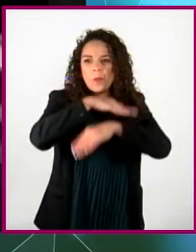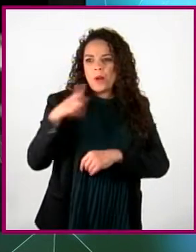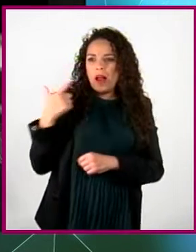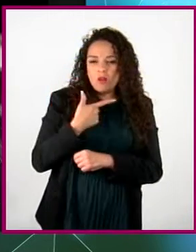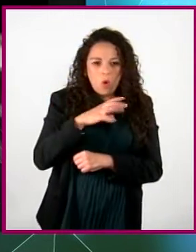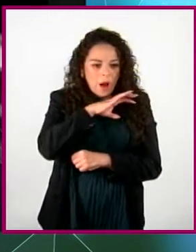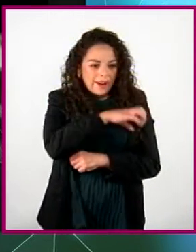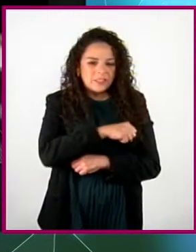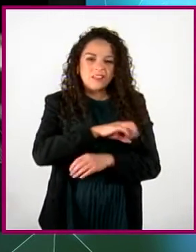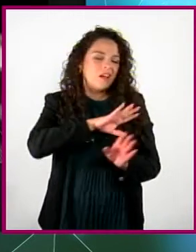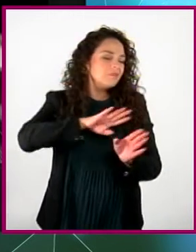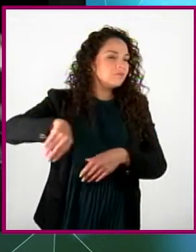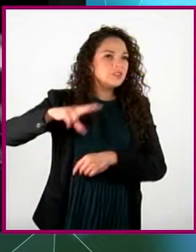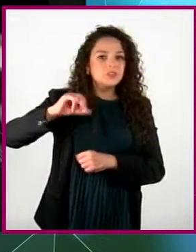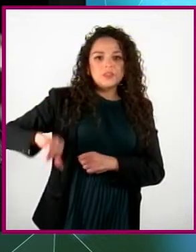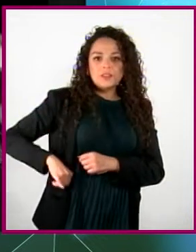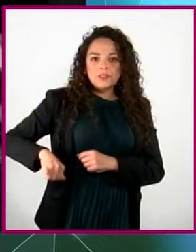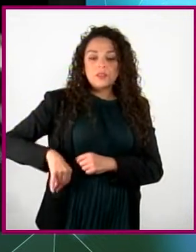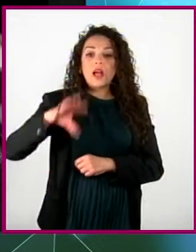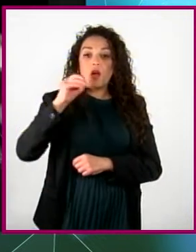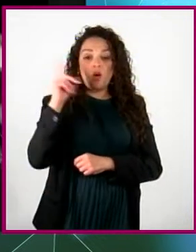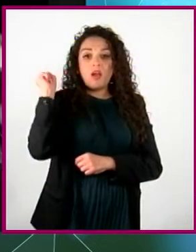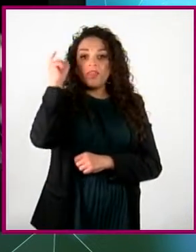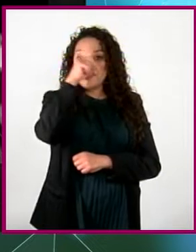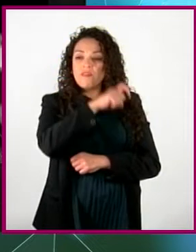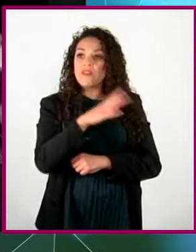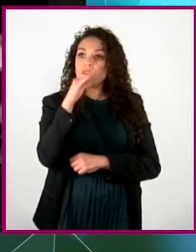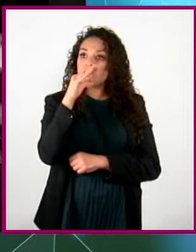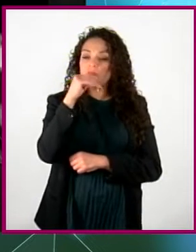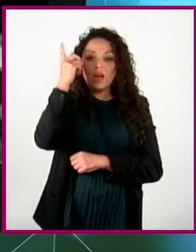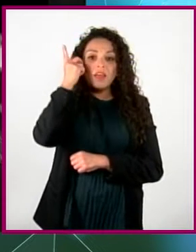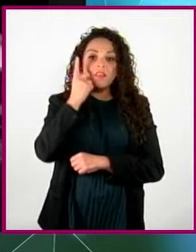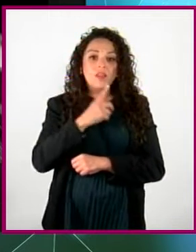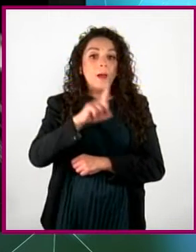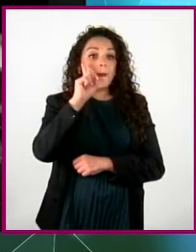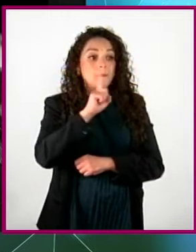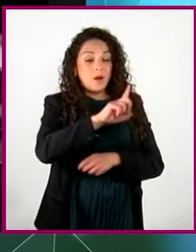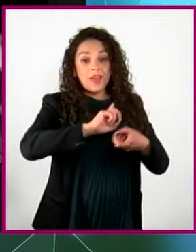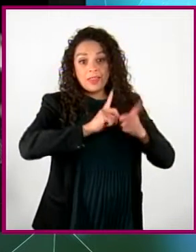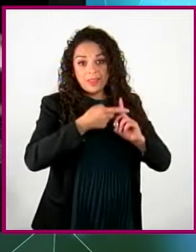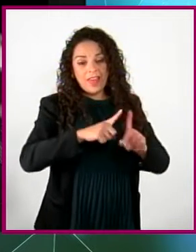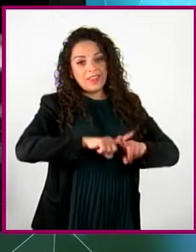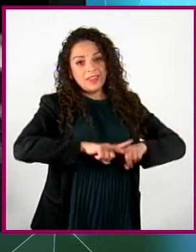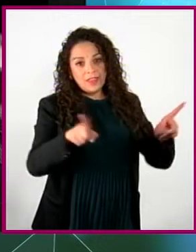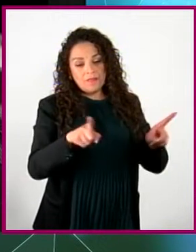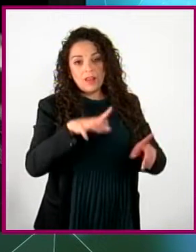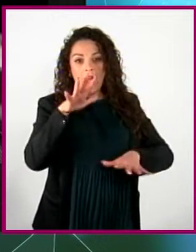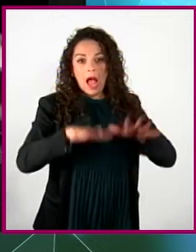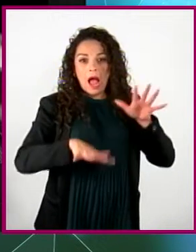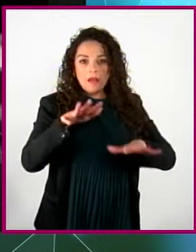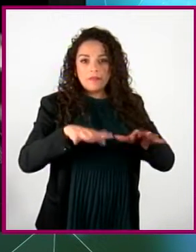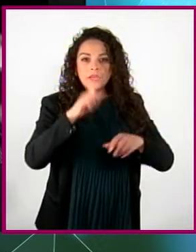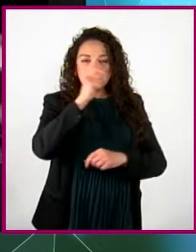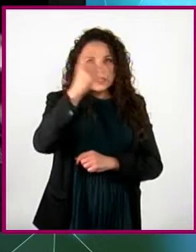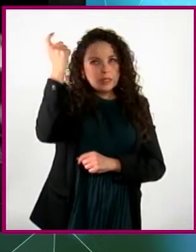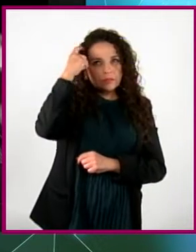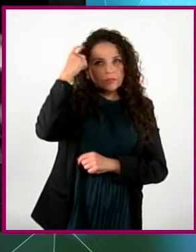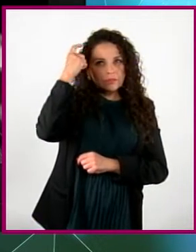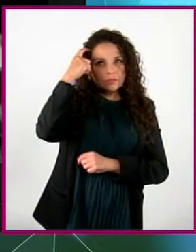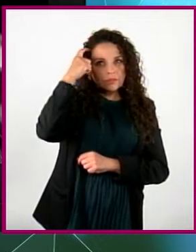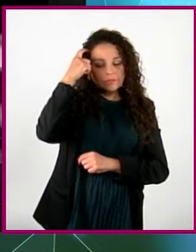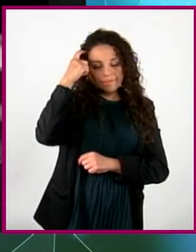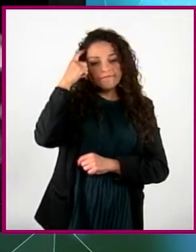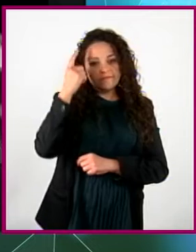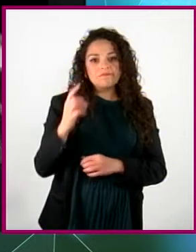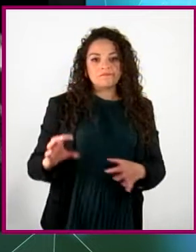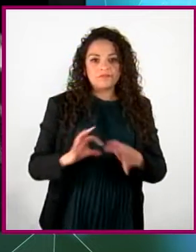pueden tener más dificultad para dormir que las mujeres que tienen depresión. A veces, sus síntomas de salud mental parecen ser problemas